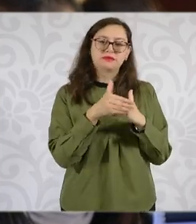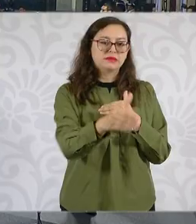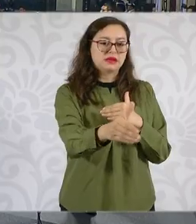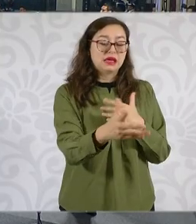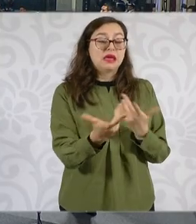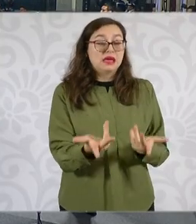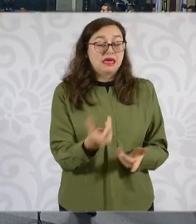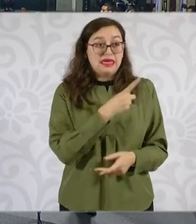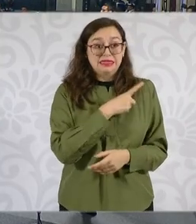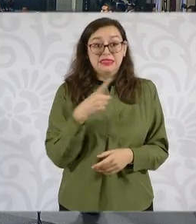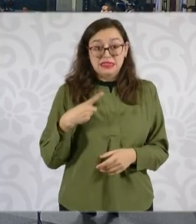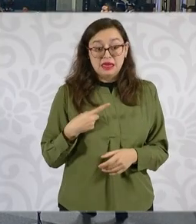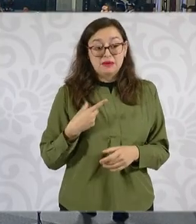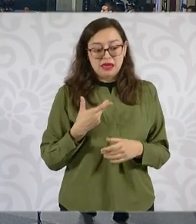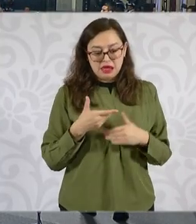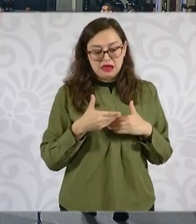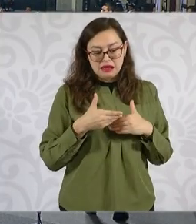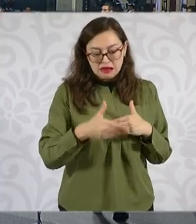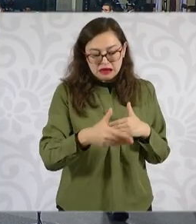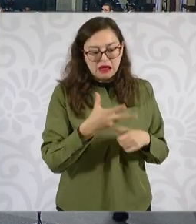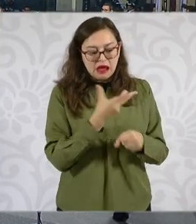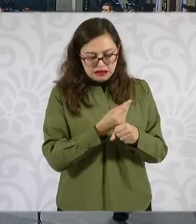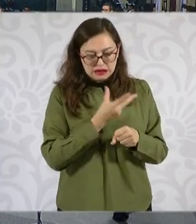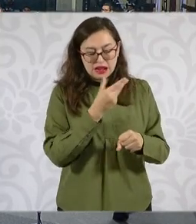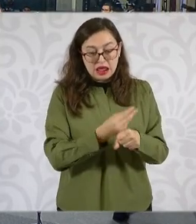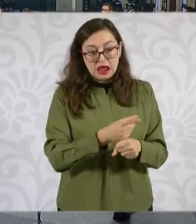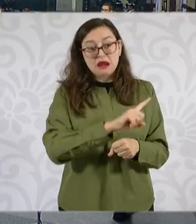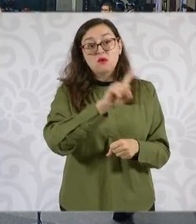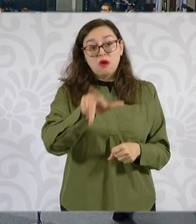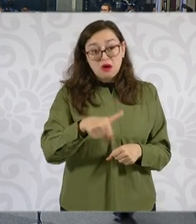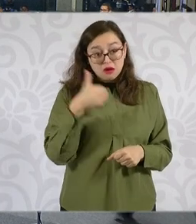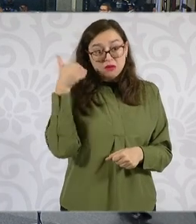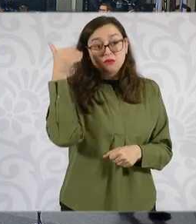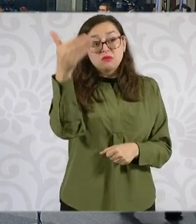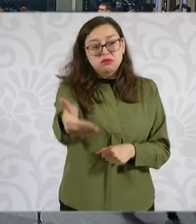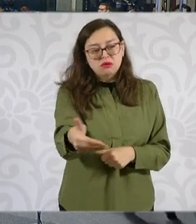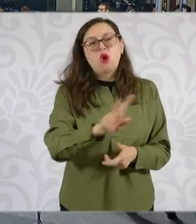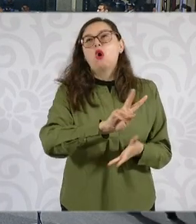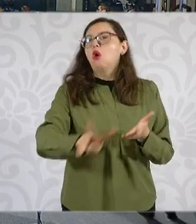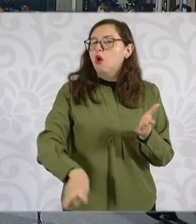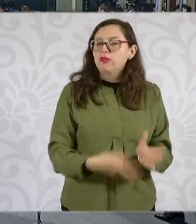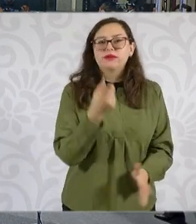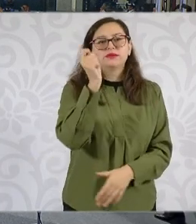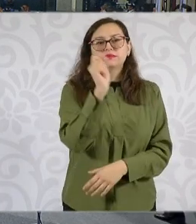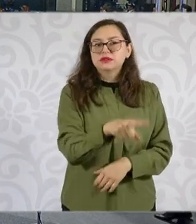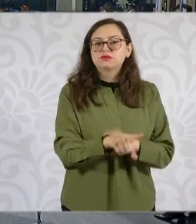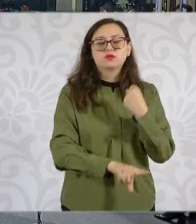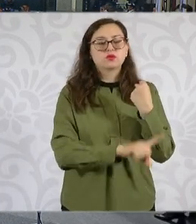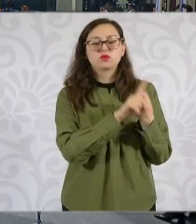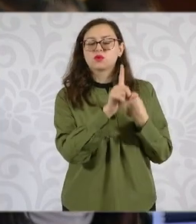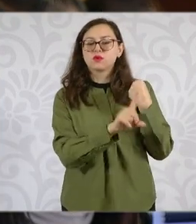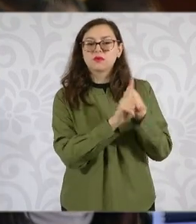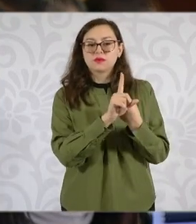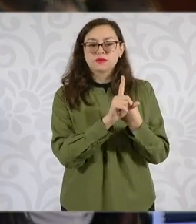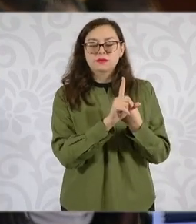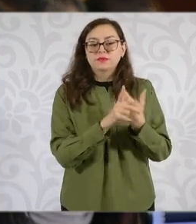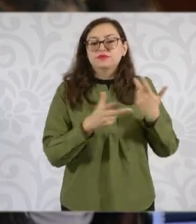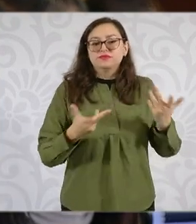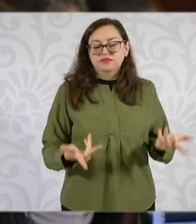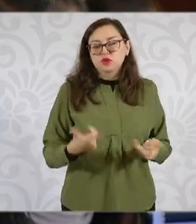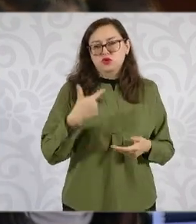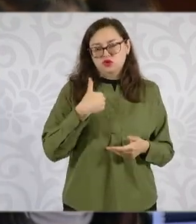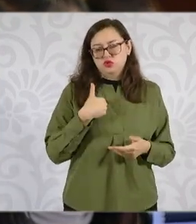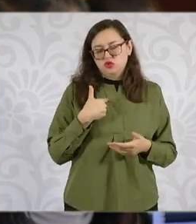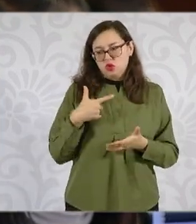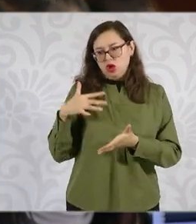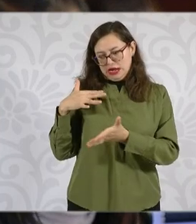corto, mediano, pero después a largo plazo vuelve a ser la problemática. Yo había leído algún experto en